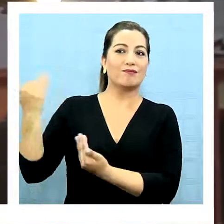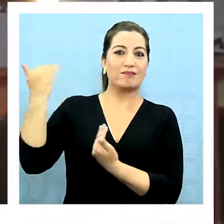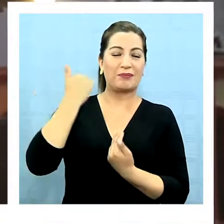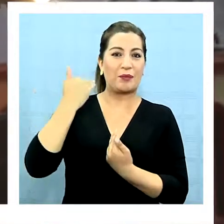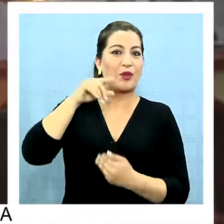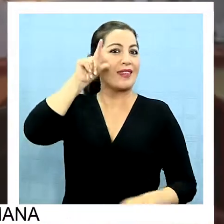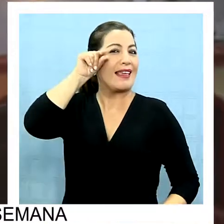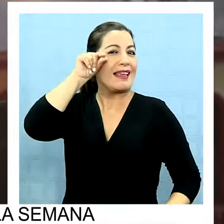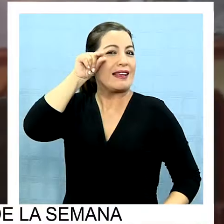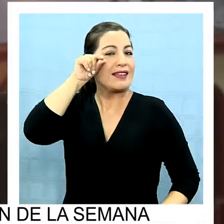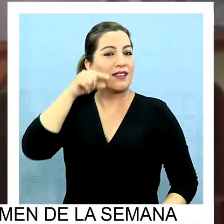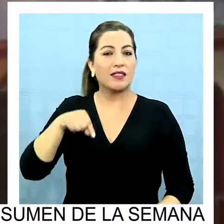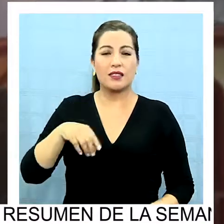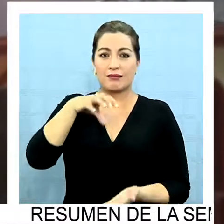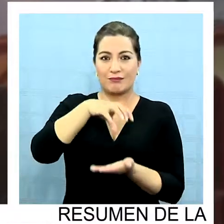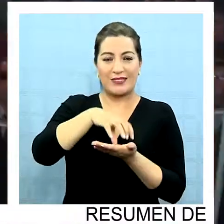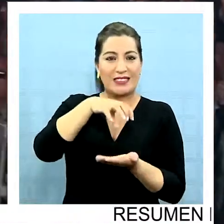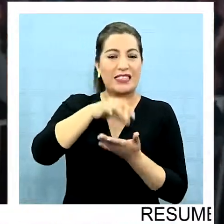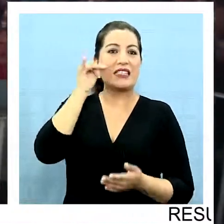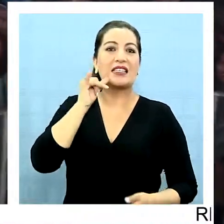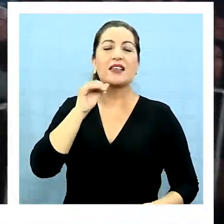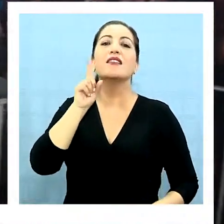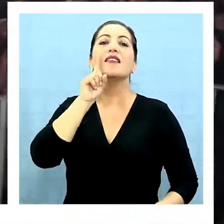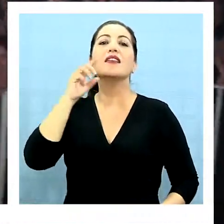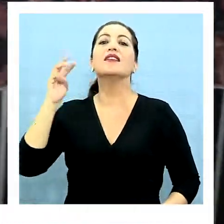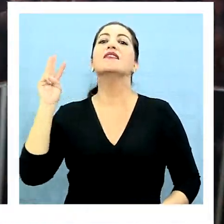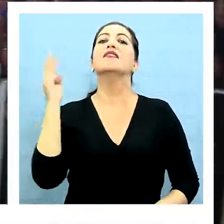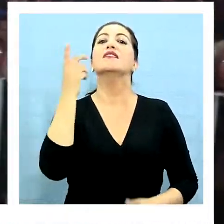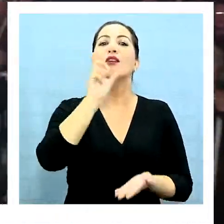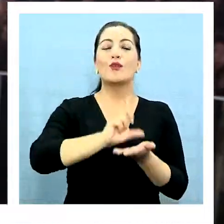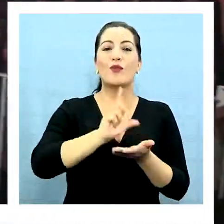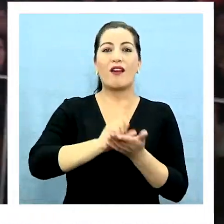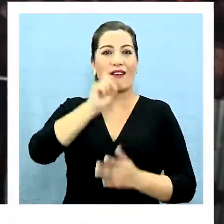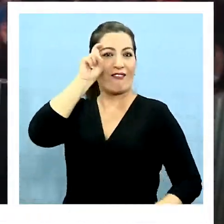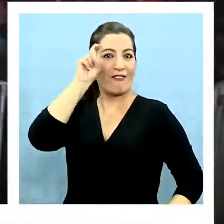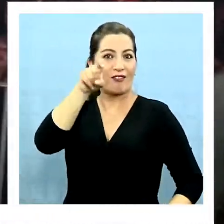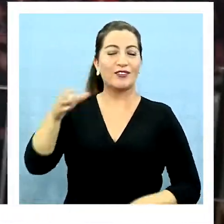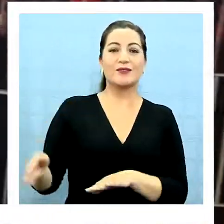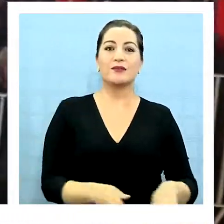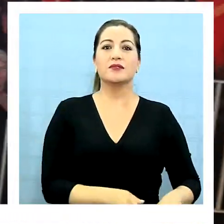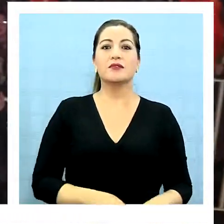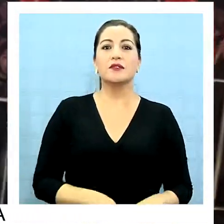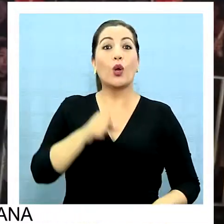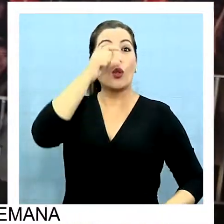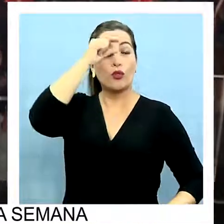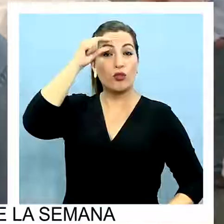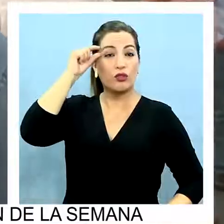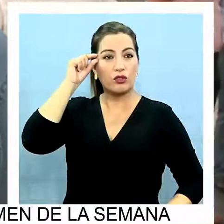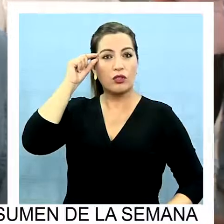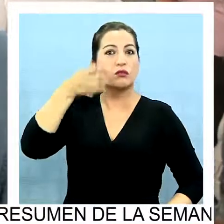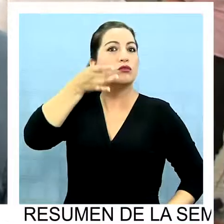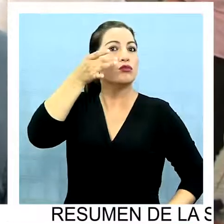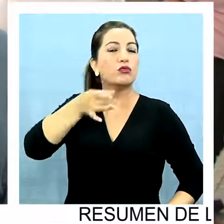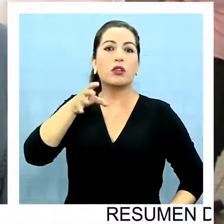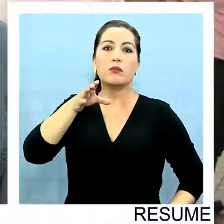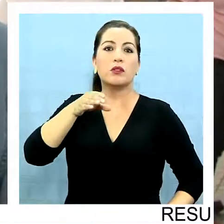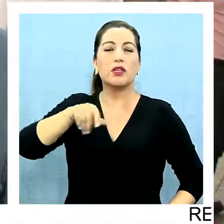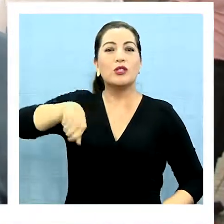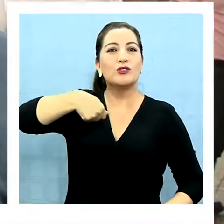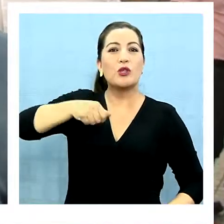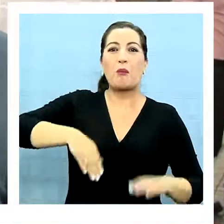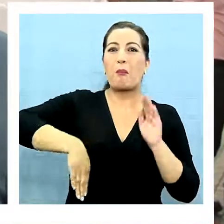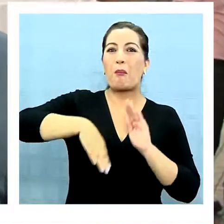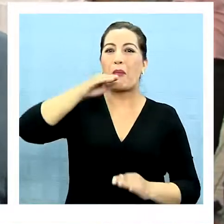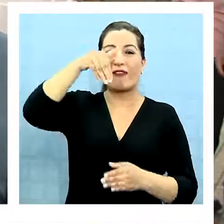para Guillér, quien en la región obtuvo el tercer lugar de las preferencias. Es porque don Jorge no